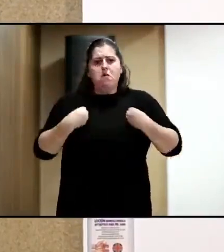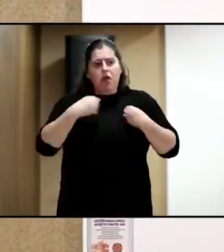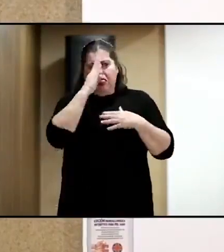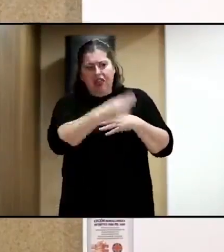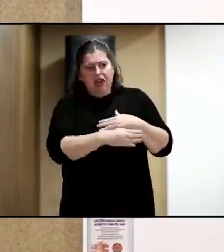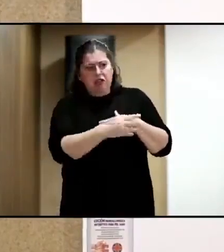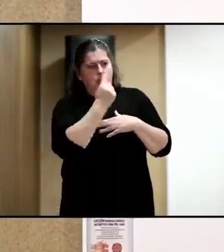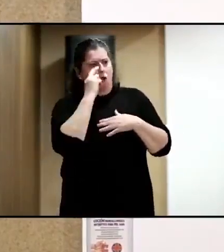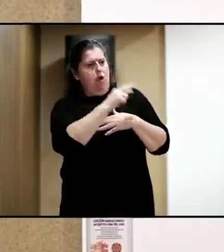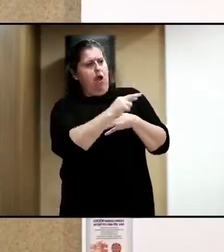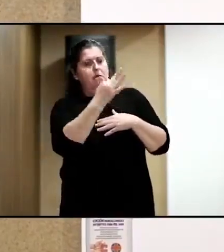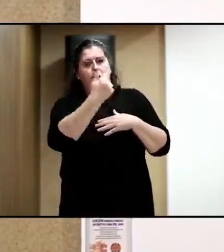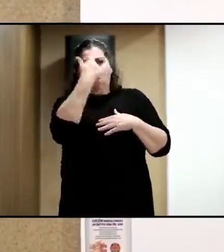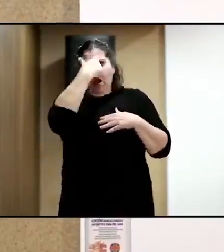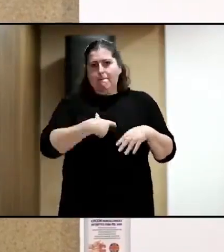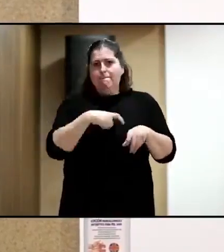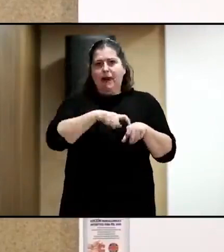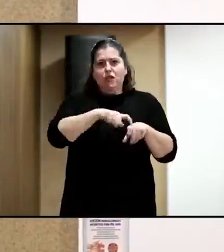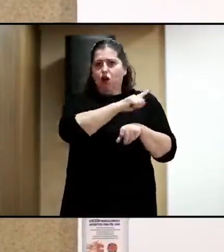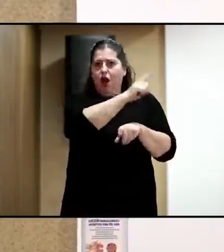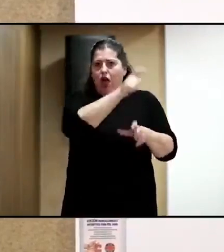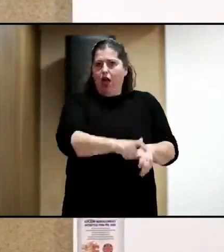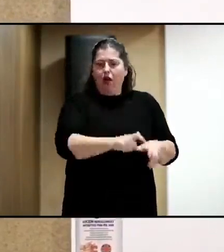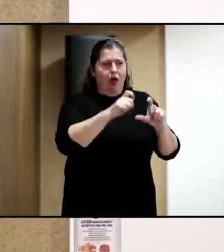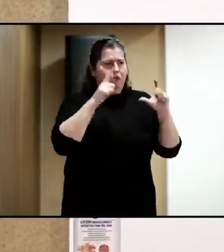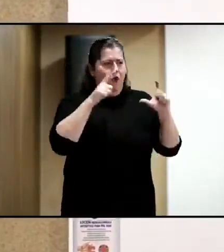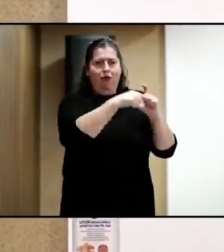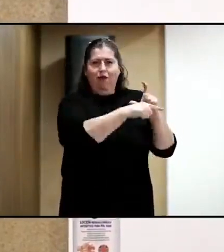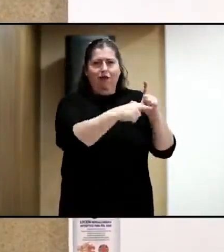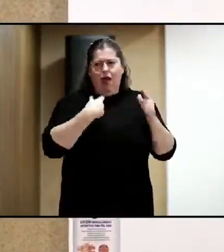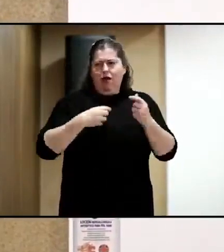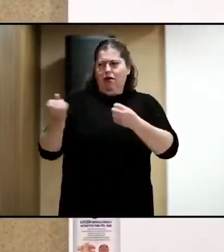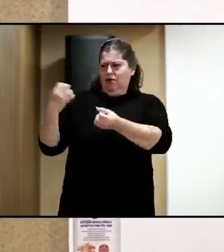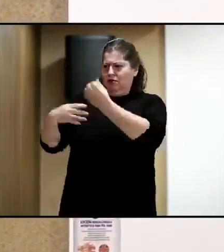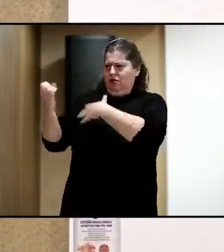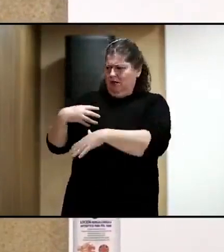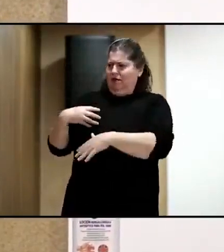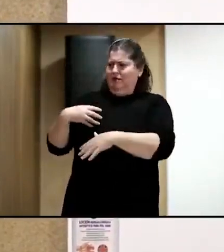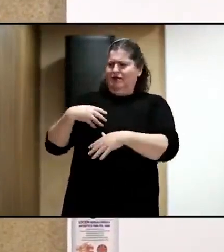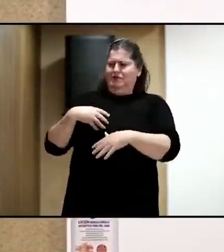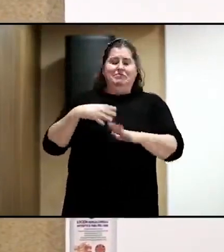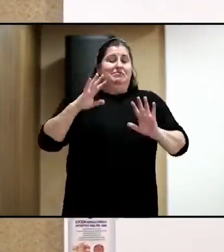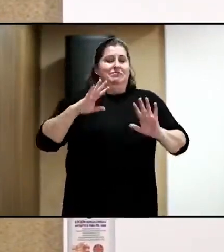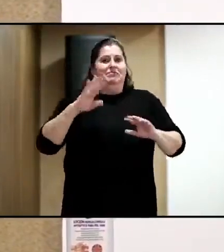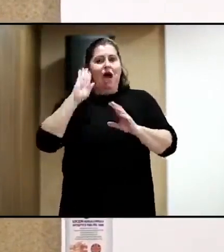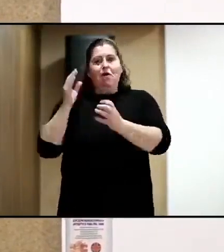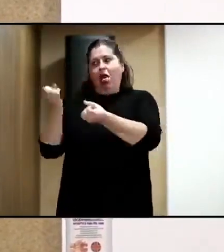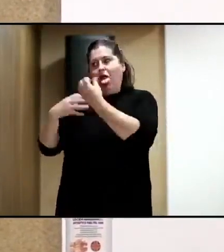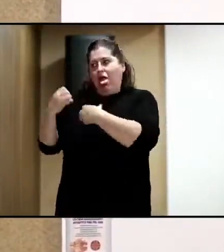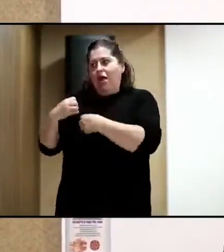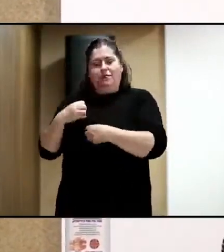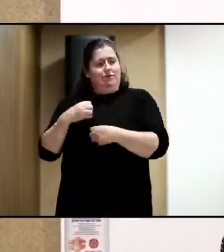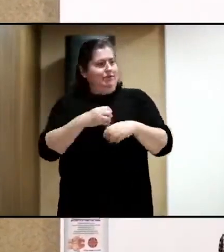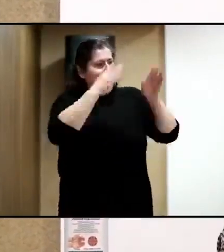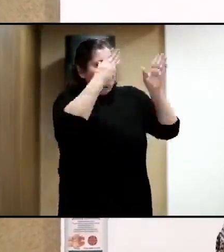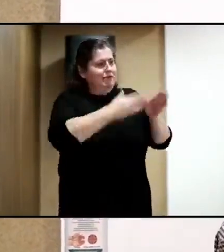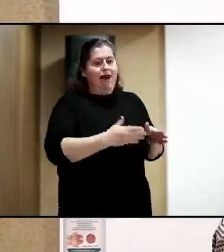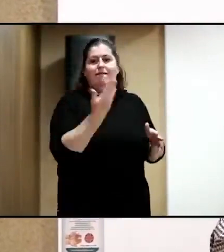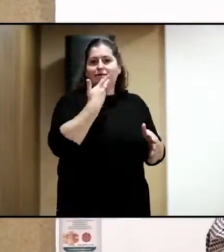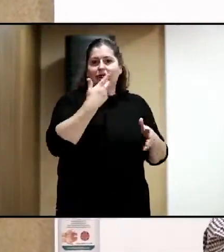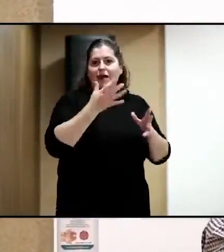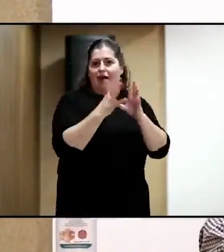conocer al personaje, Que yo tengo muchas… Ya me han llegado alguna referencia a través de Pablo y tal, pero tengo muchas ganas de